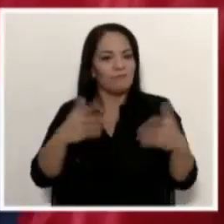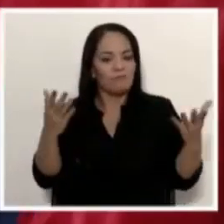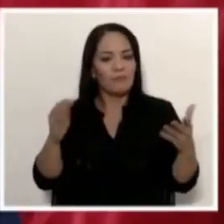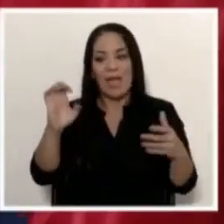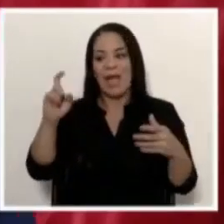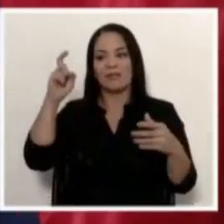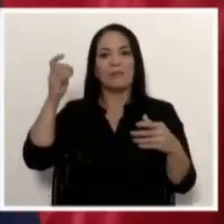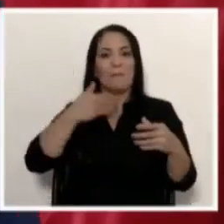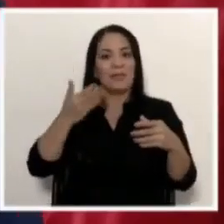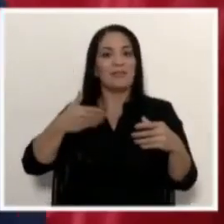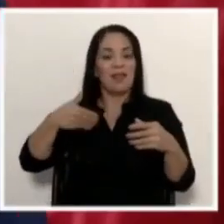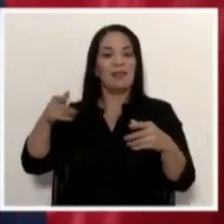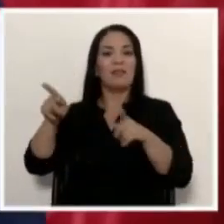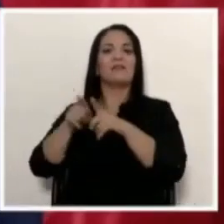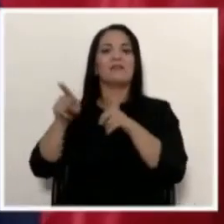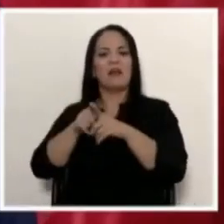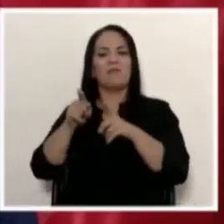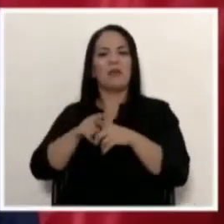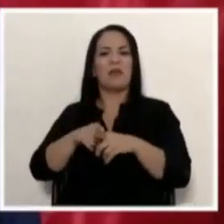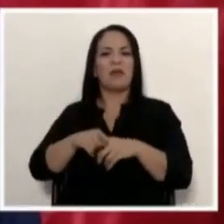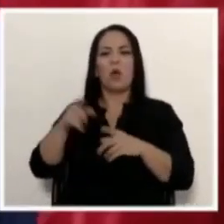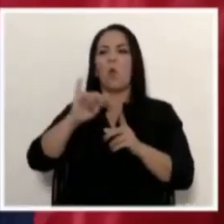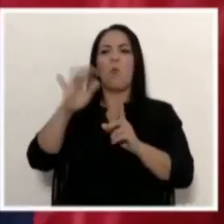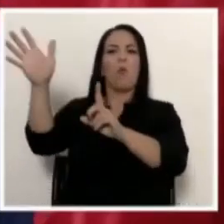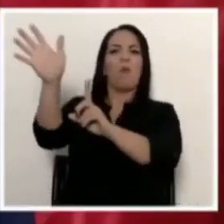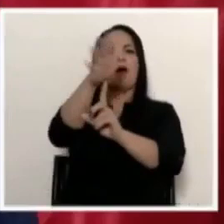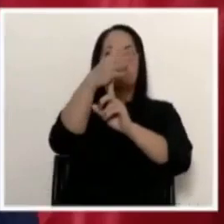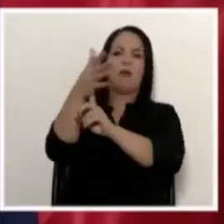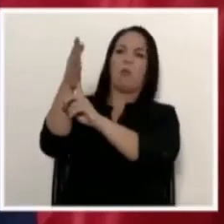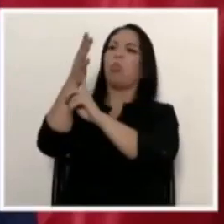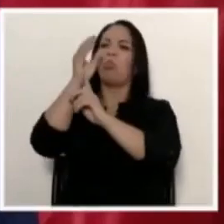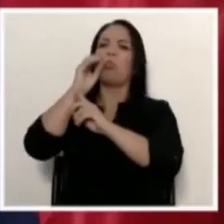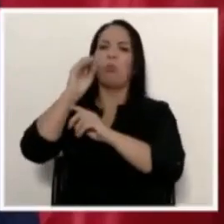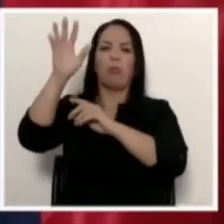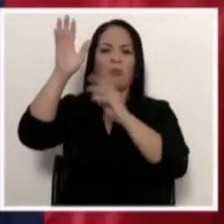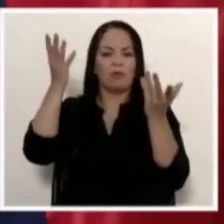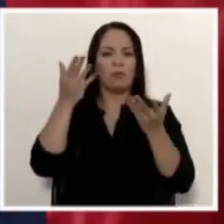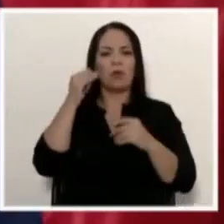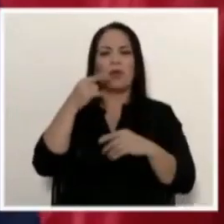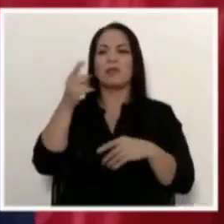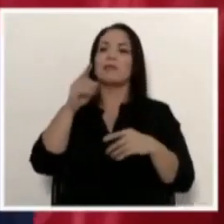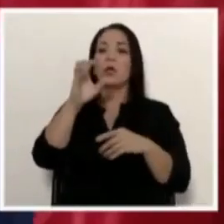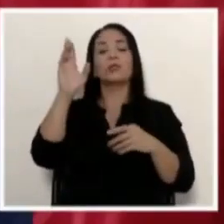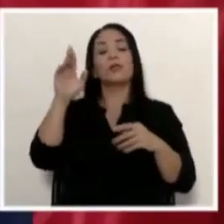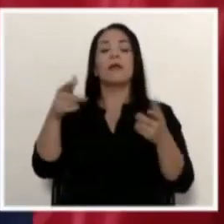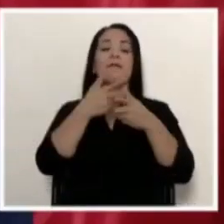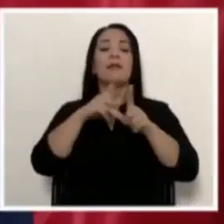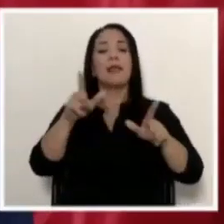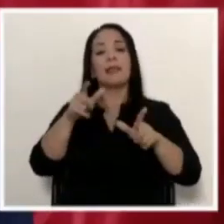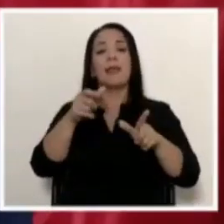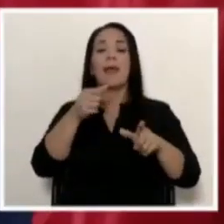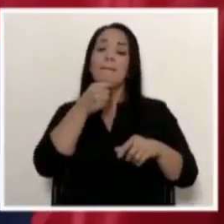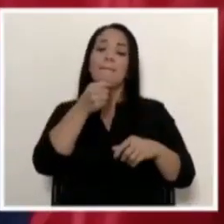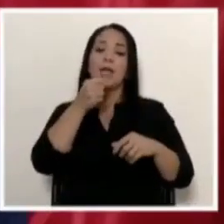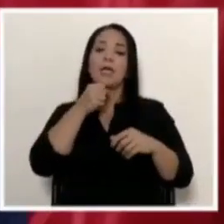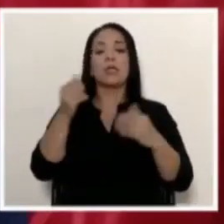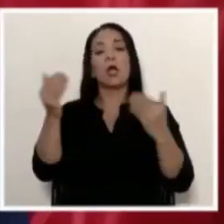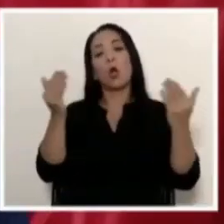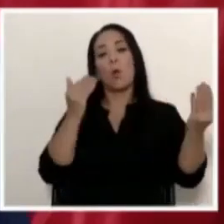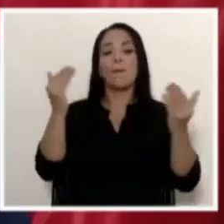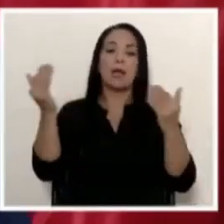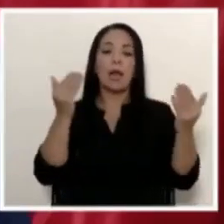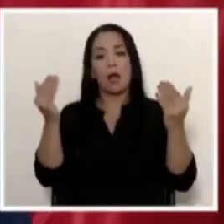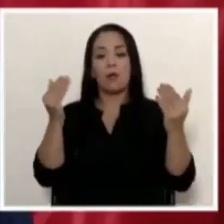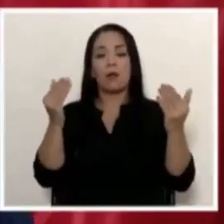a escupir el pabellón nacional diciendo que en Costa Rica la libertad de prensa es comparable o merece estar